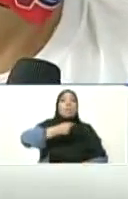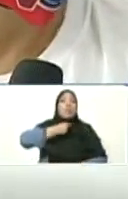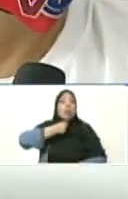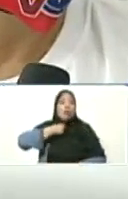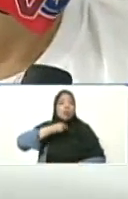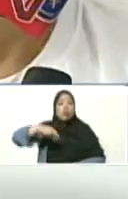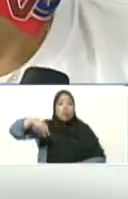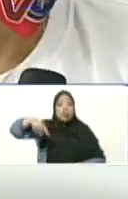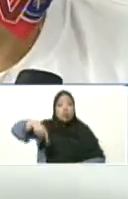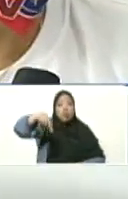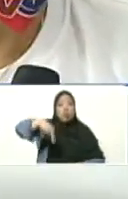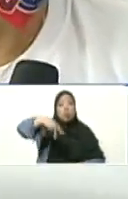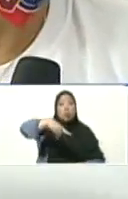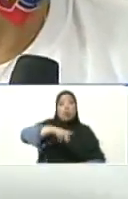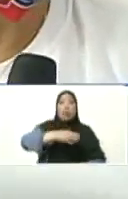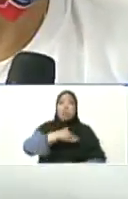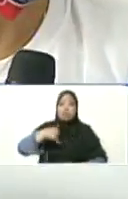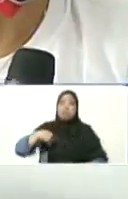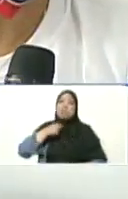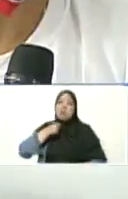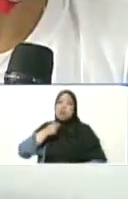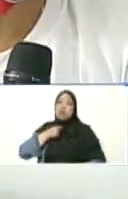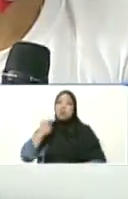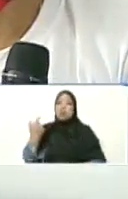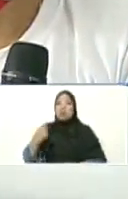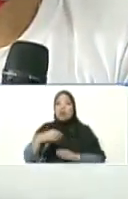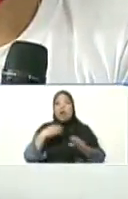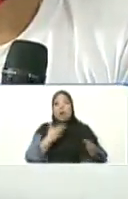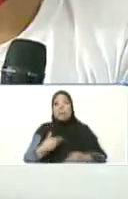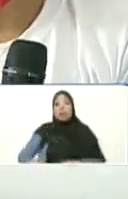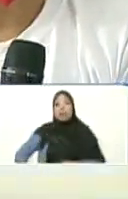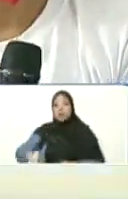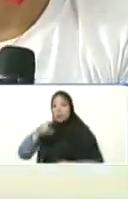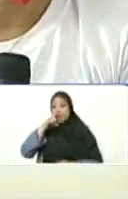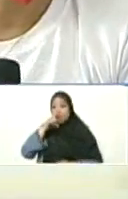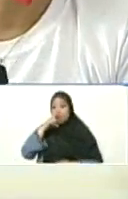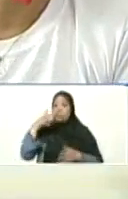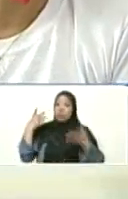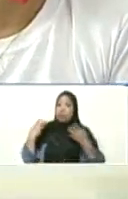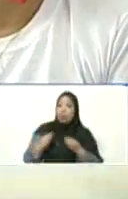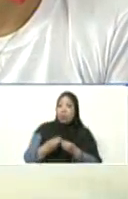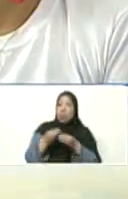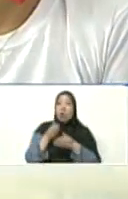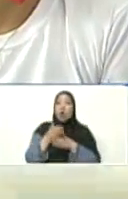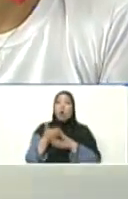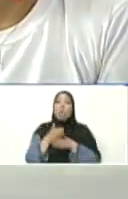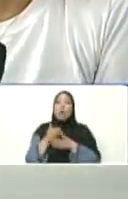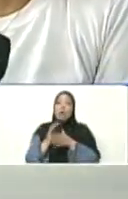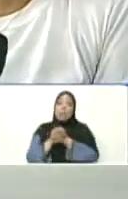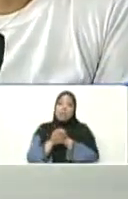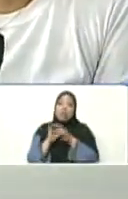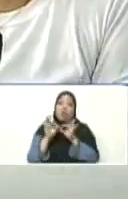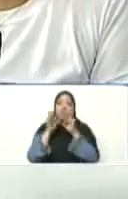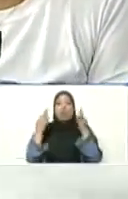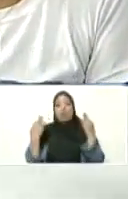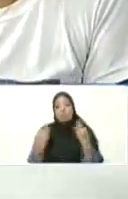quisiera, presidente, darle la palabra a usted, aquí están todos los compañeros y compañeras, bueno, para que pueda compartir con esta hermosa familia.